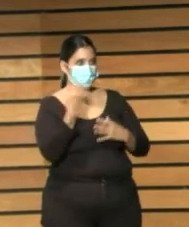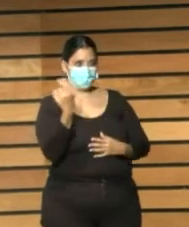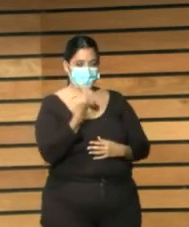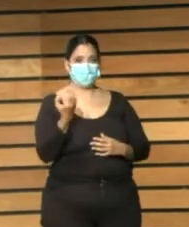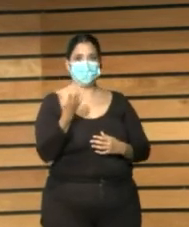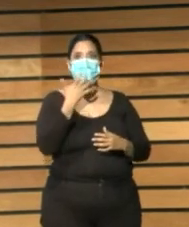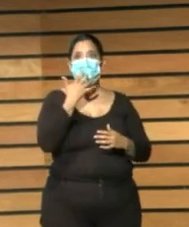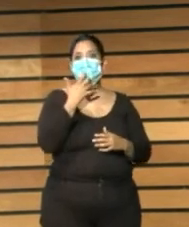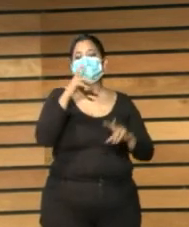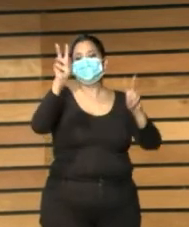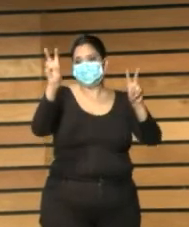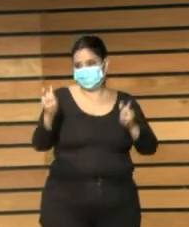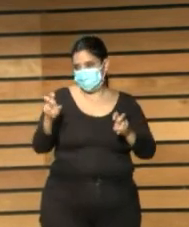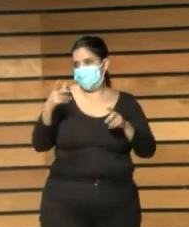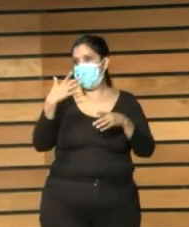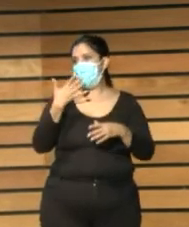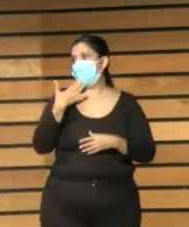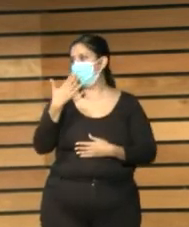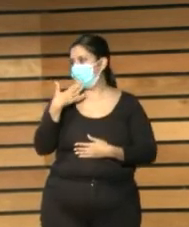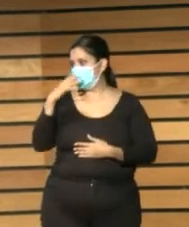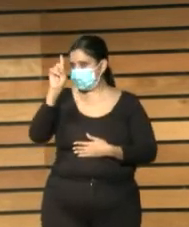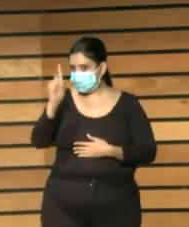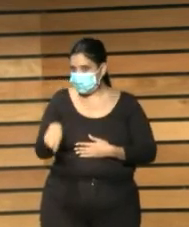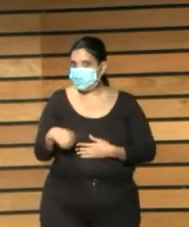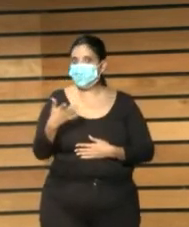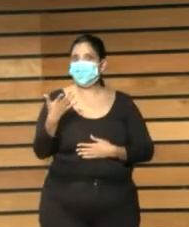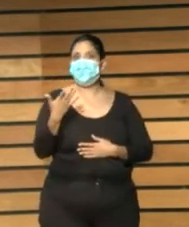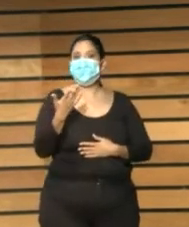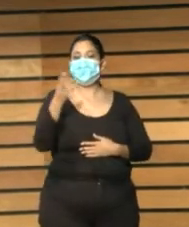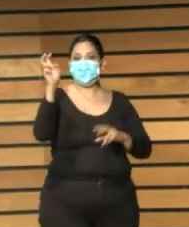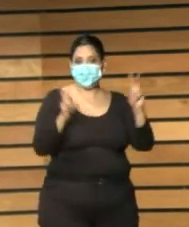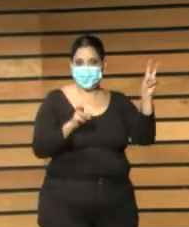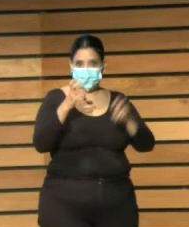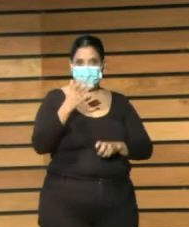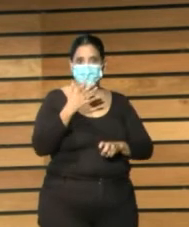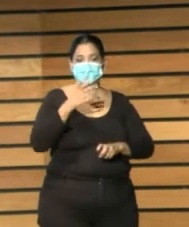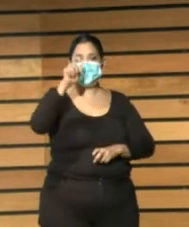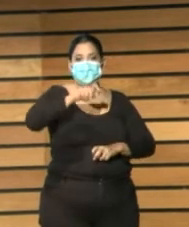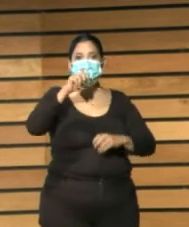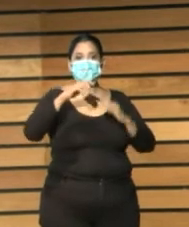de lo que decía Marta también etcétera ¿no?